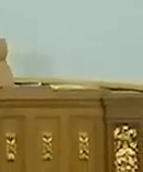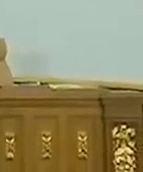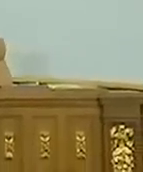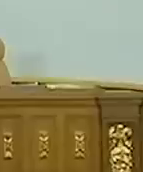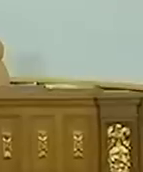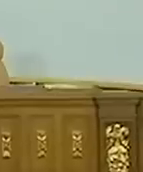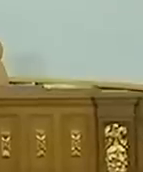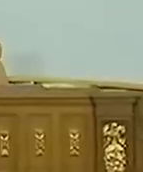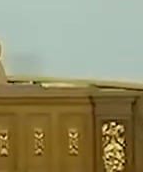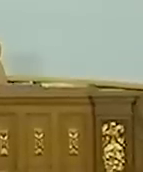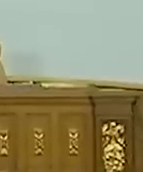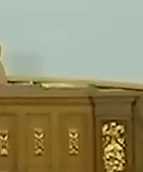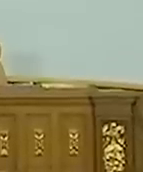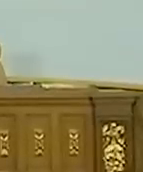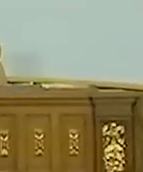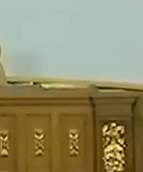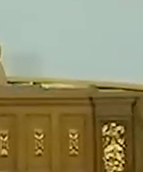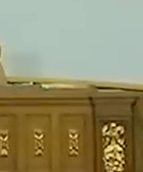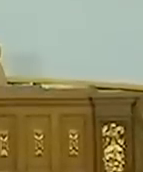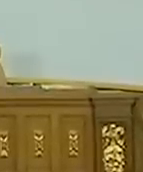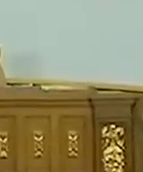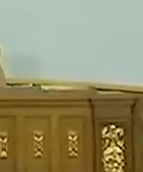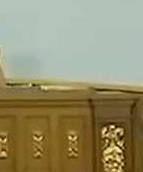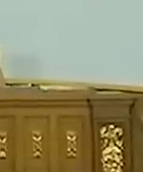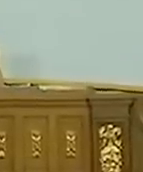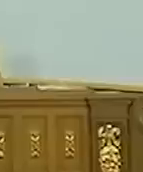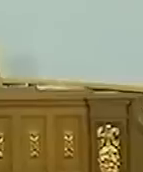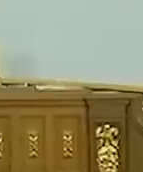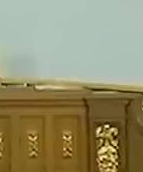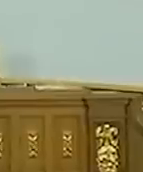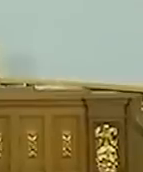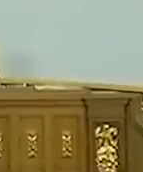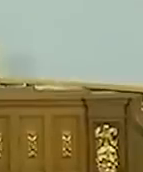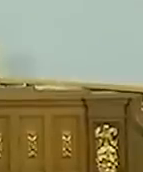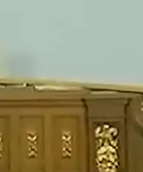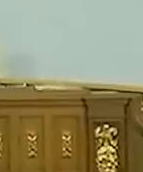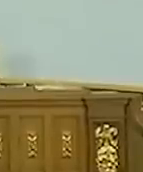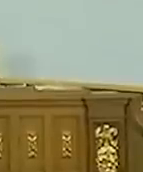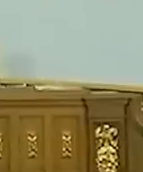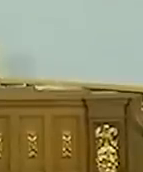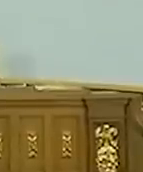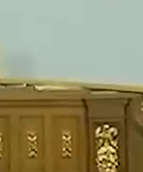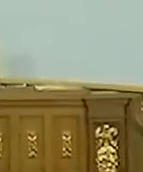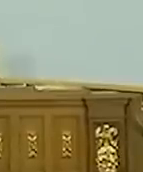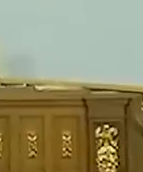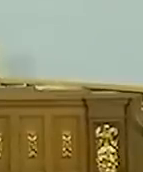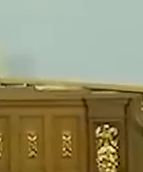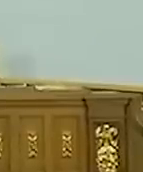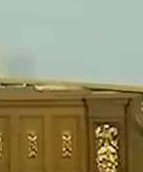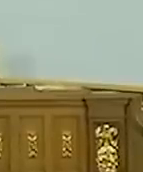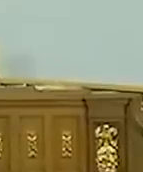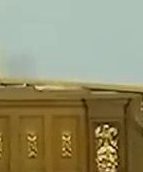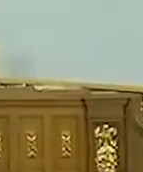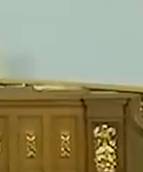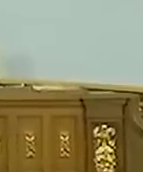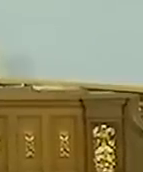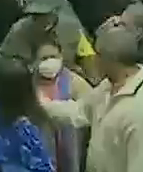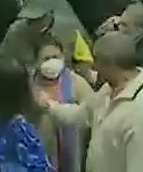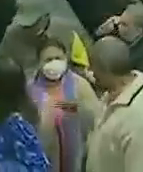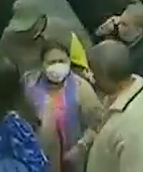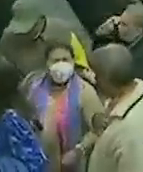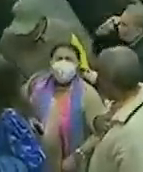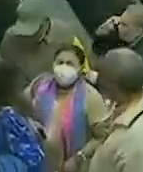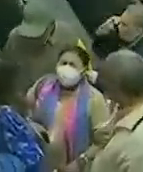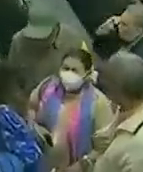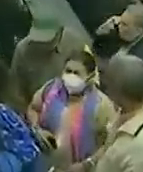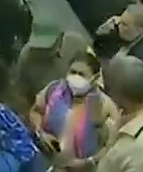se le dio cumplimiento a todos los puntos contemplados en el orden del día. En el primer punto el proyecto de acuerdo con